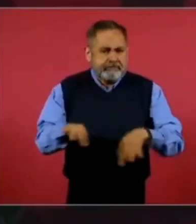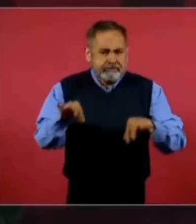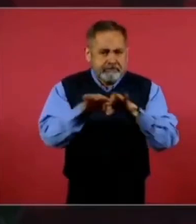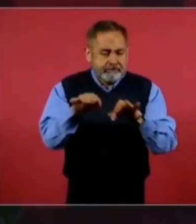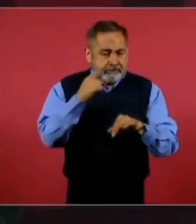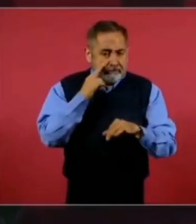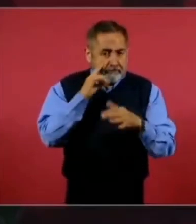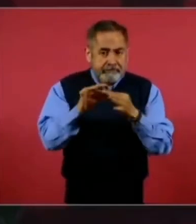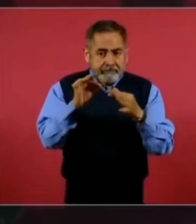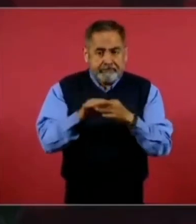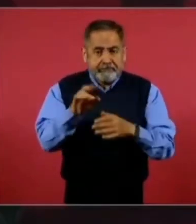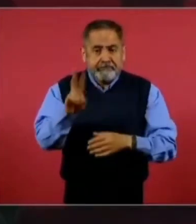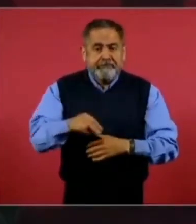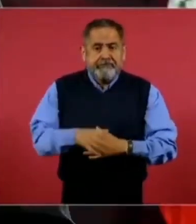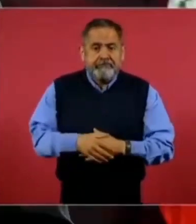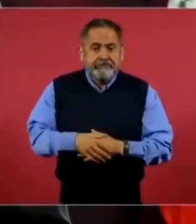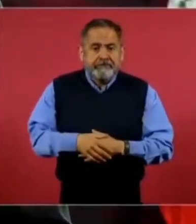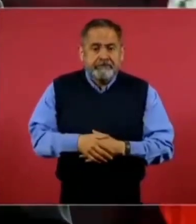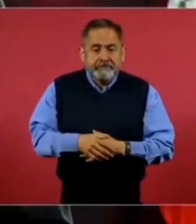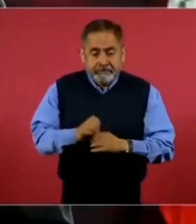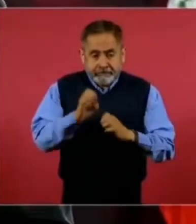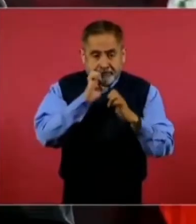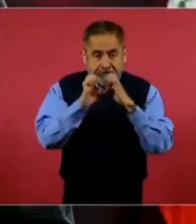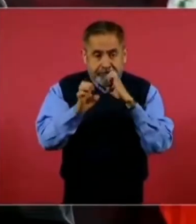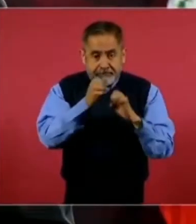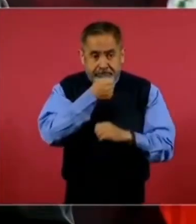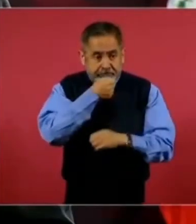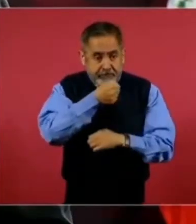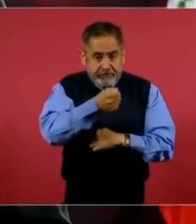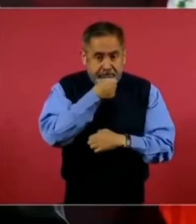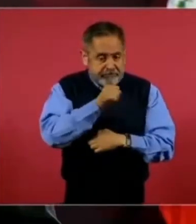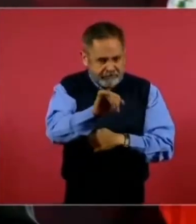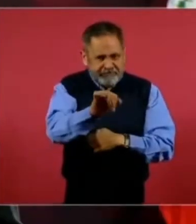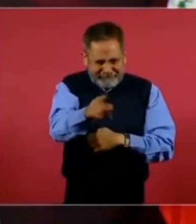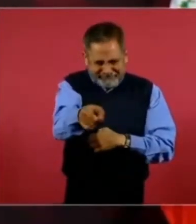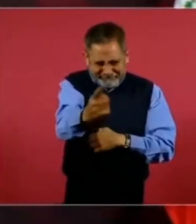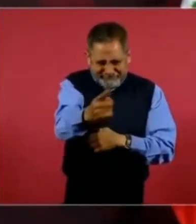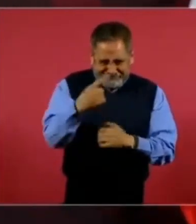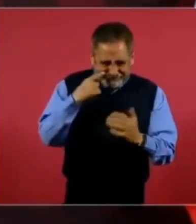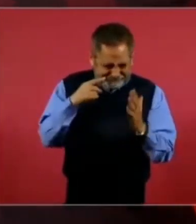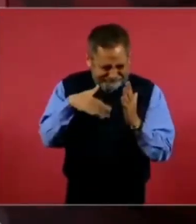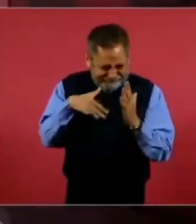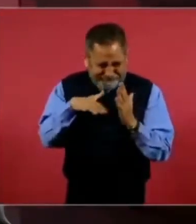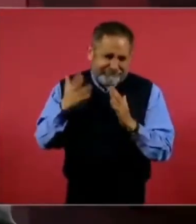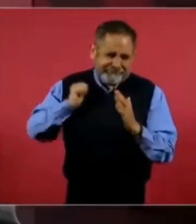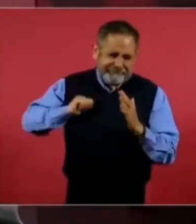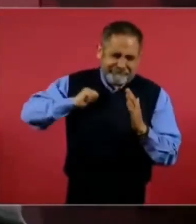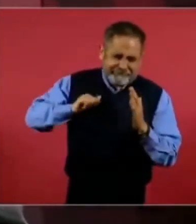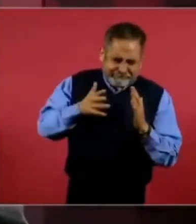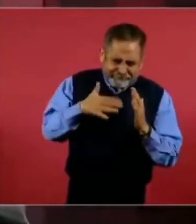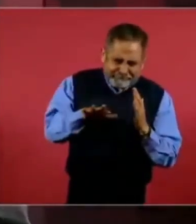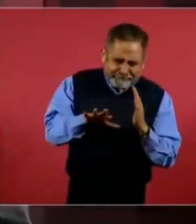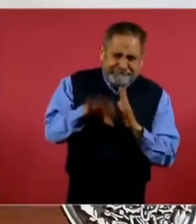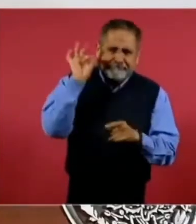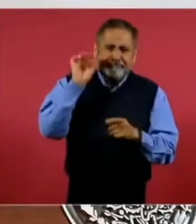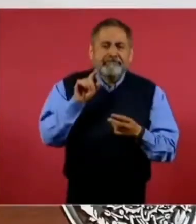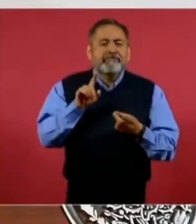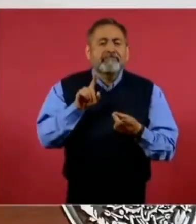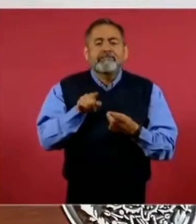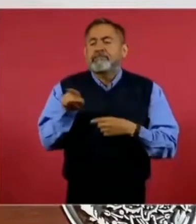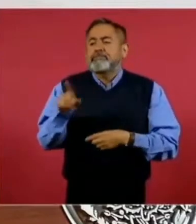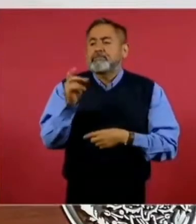la entrevista, búsquenla, de don Julio